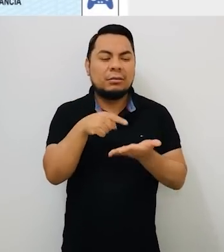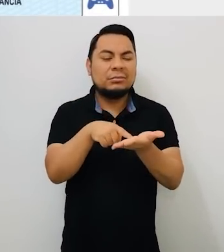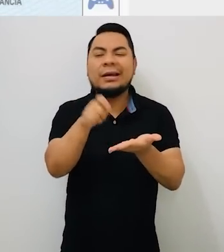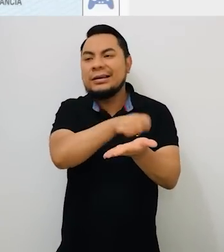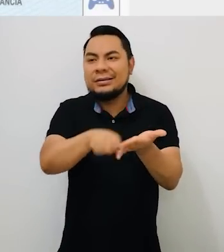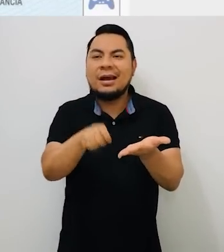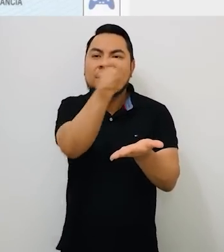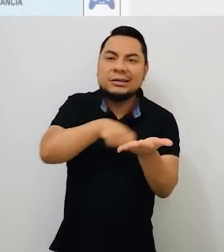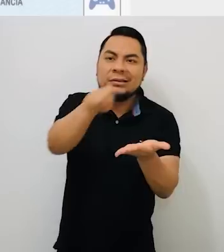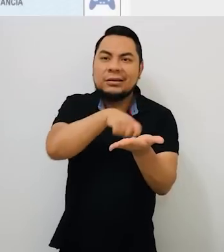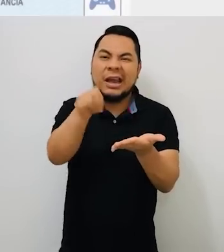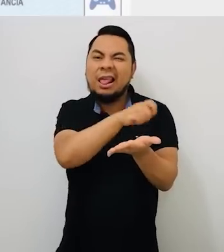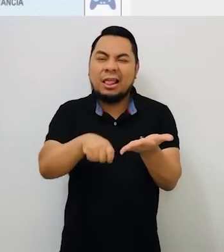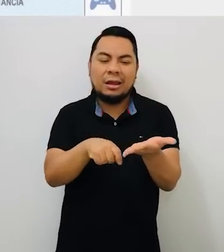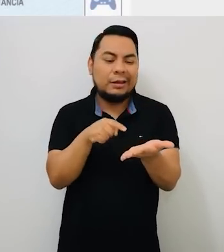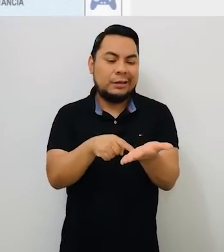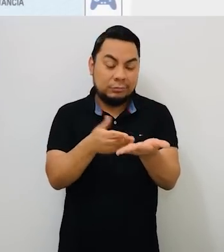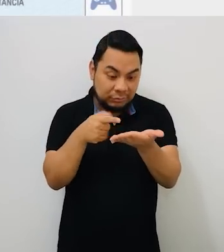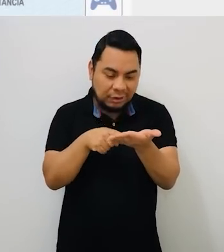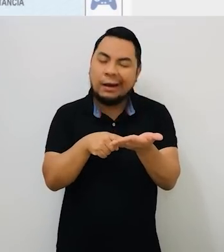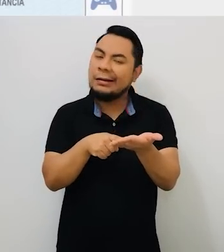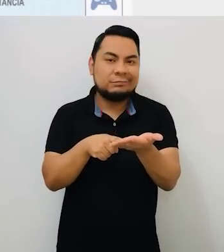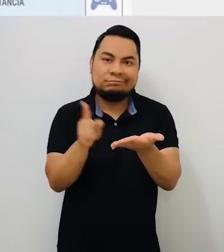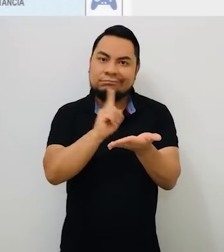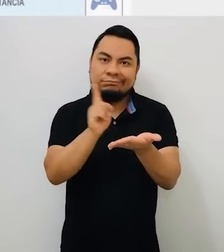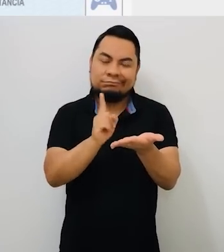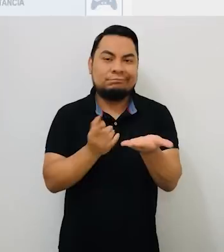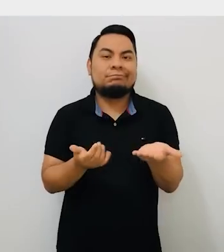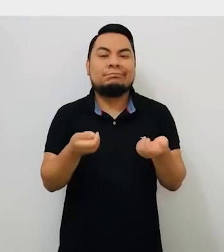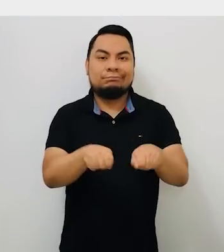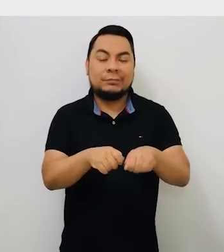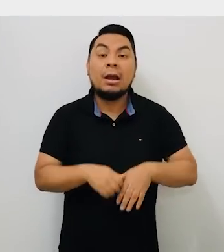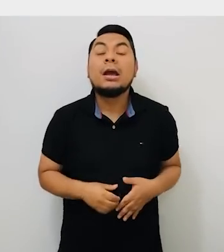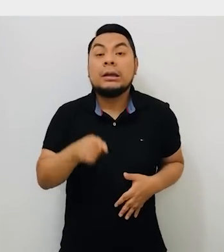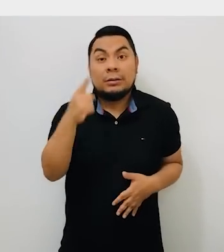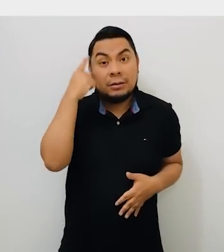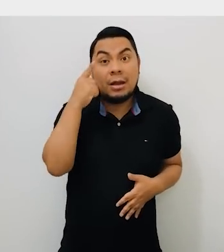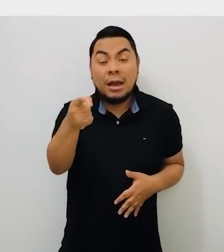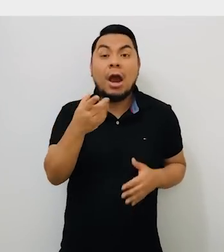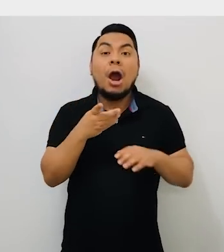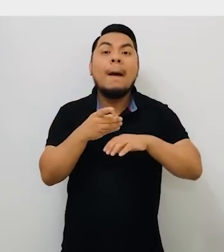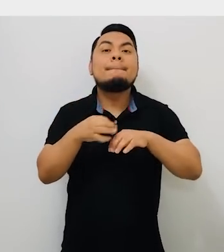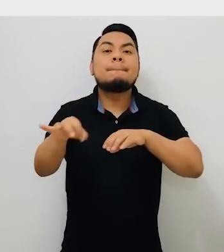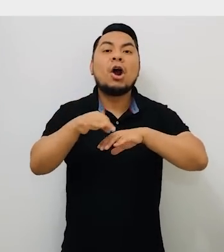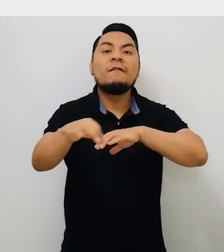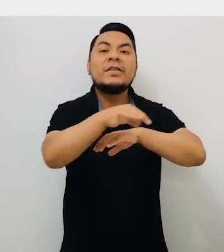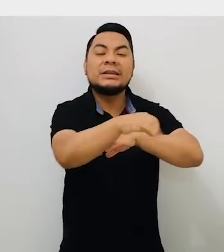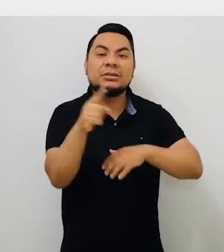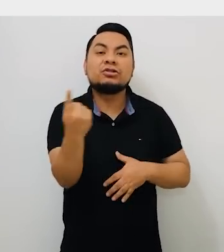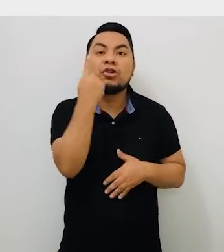haces otro tipo de marca, tu voto será contado como nulo. Tome en cuenta que en las capitales de